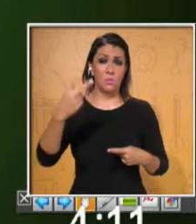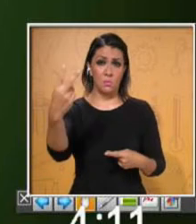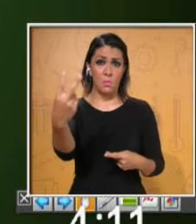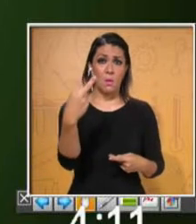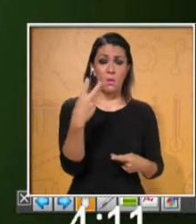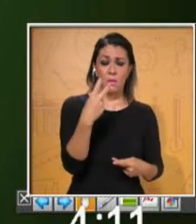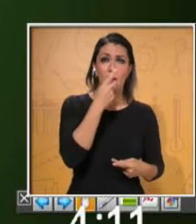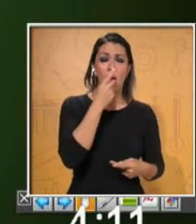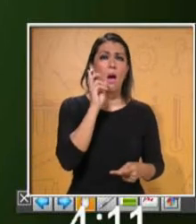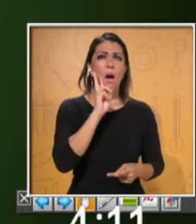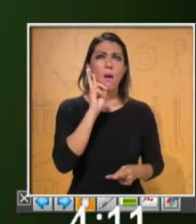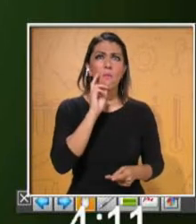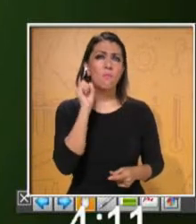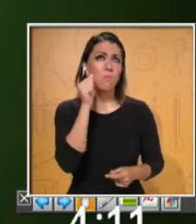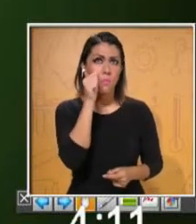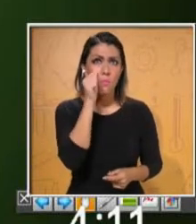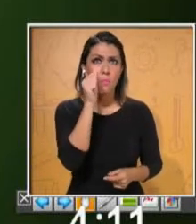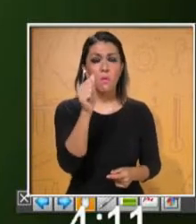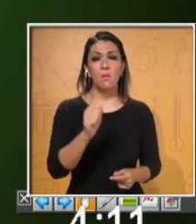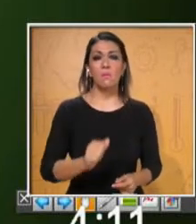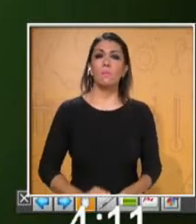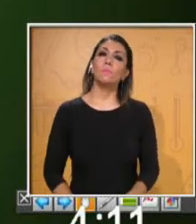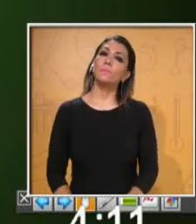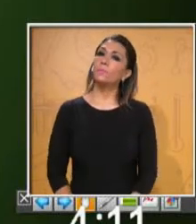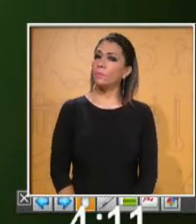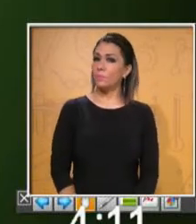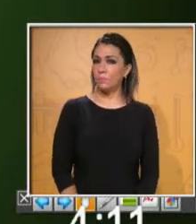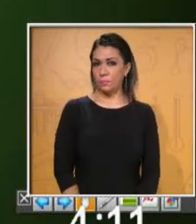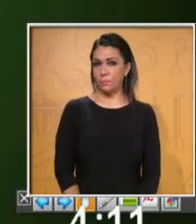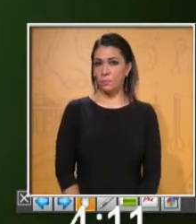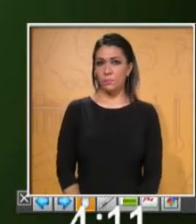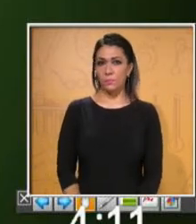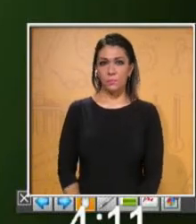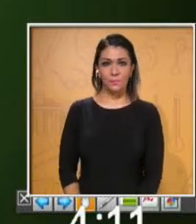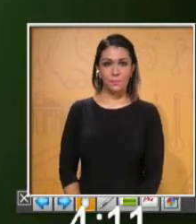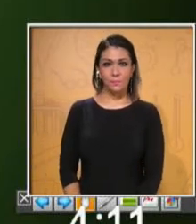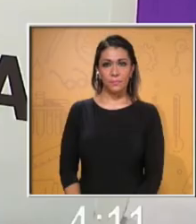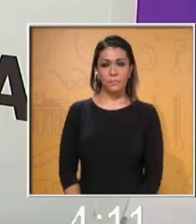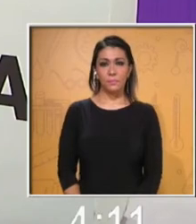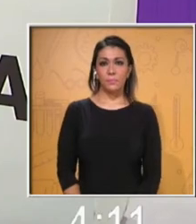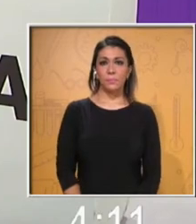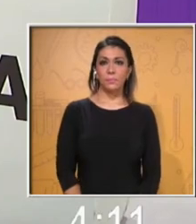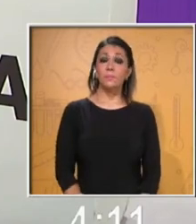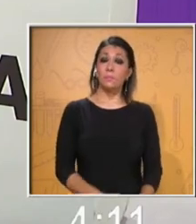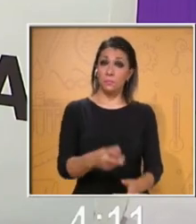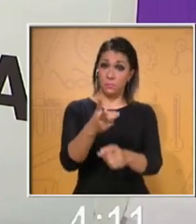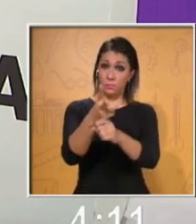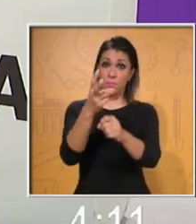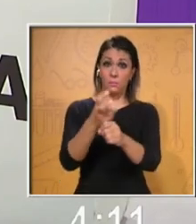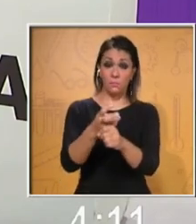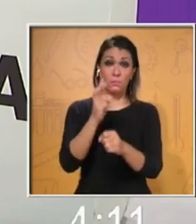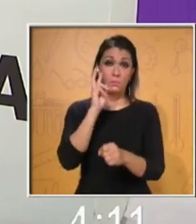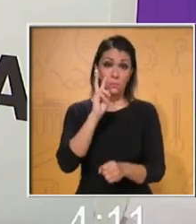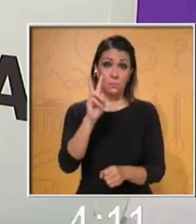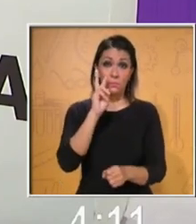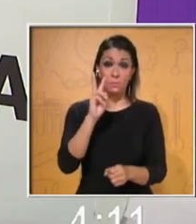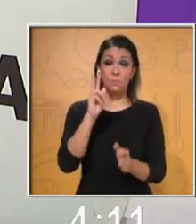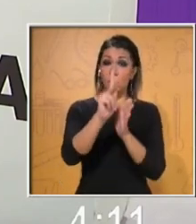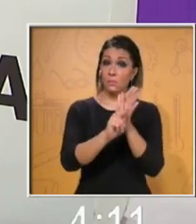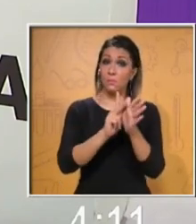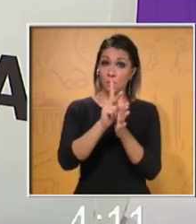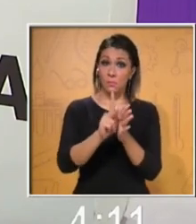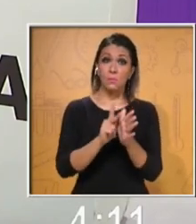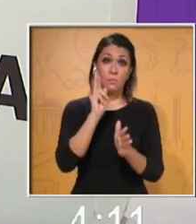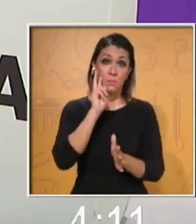de escucharte. Bueno, te invito a ver el siguiente video donde